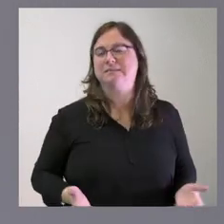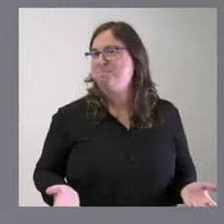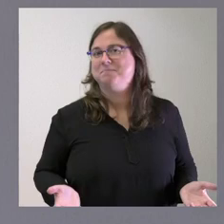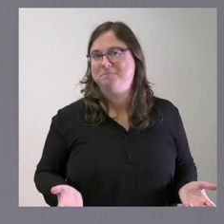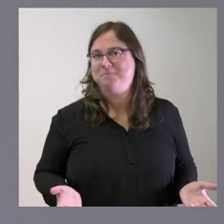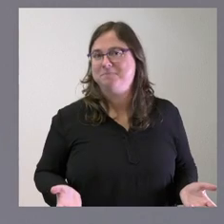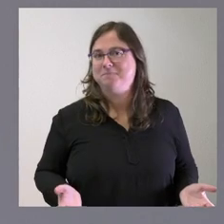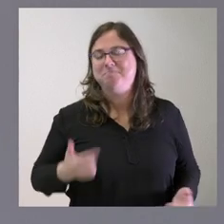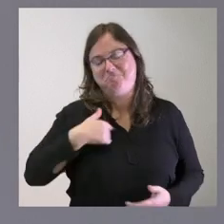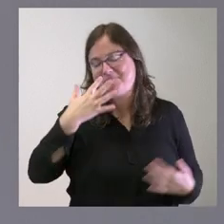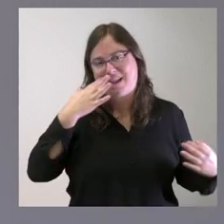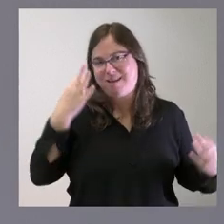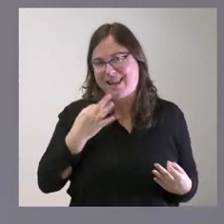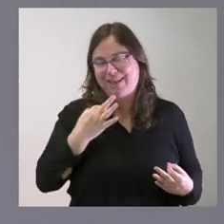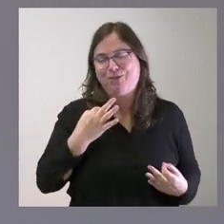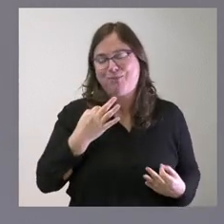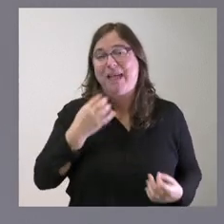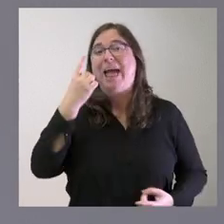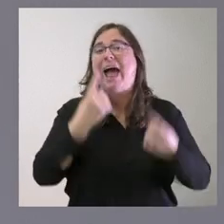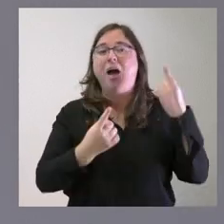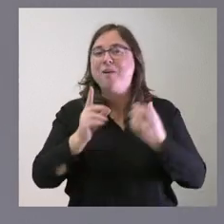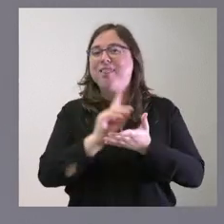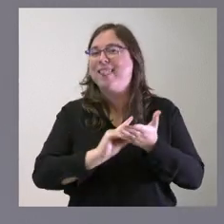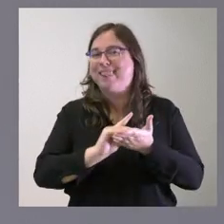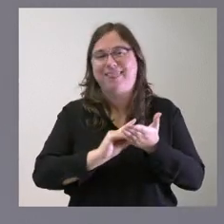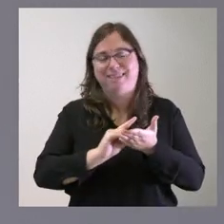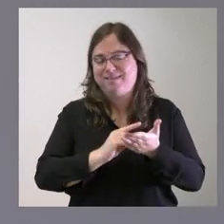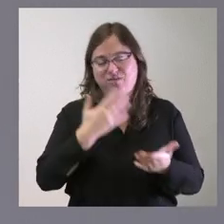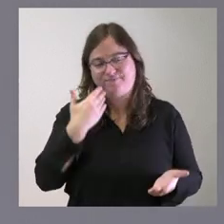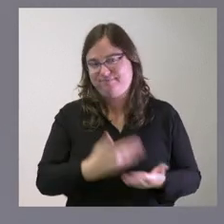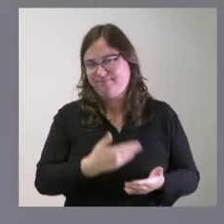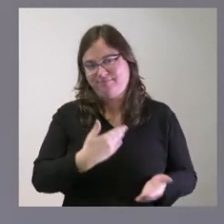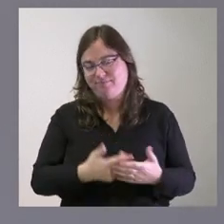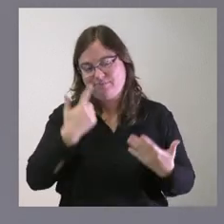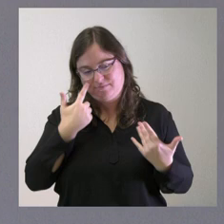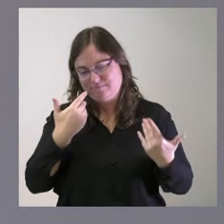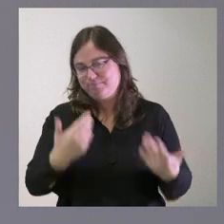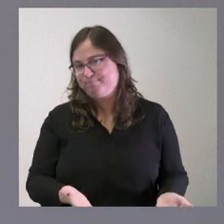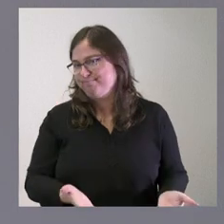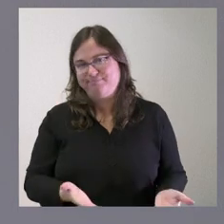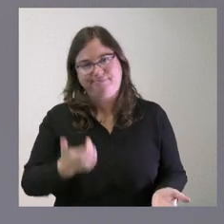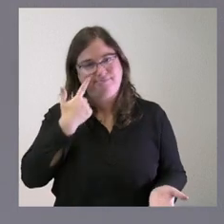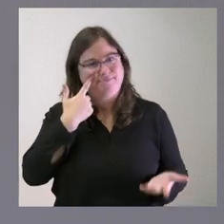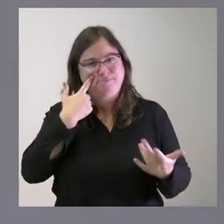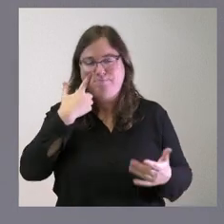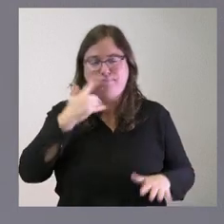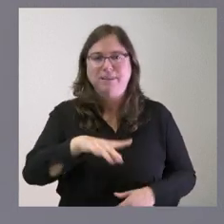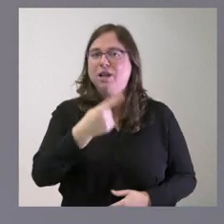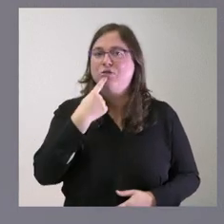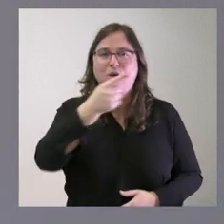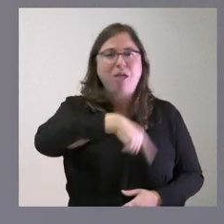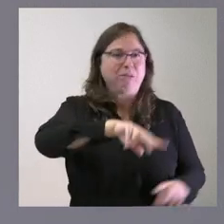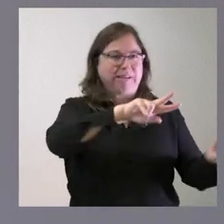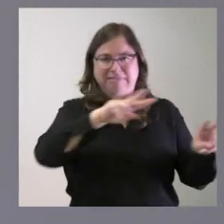yo creo que a veces los datos contestan a las críticas muchos más que cualquier tipo de